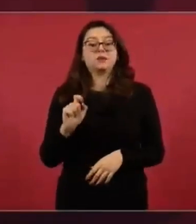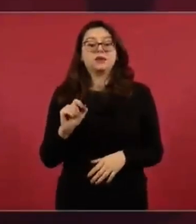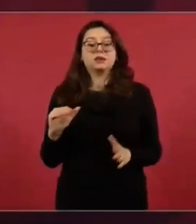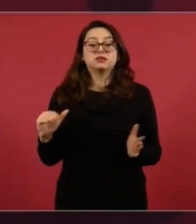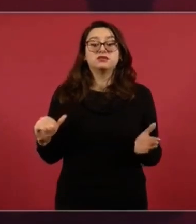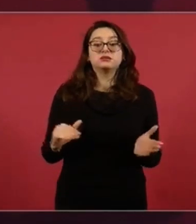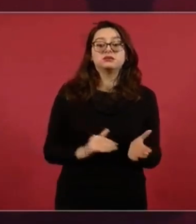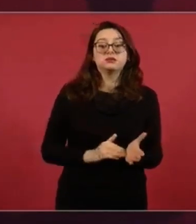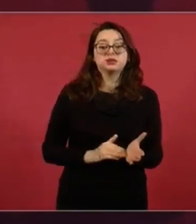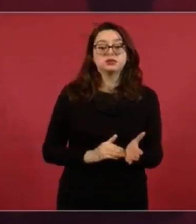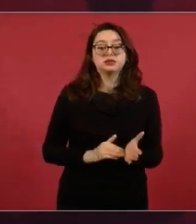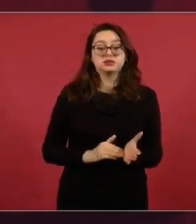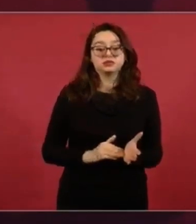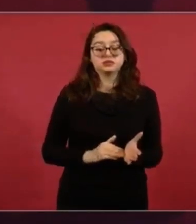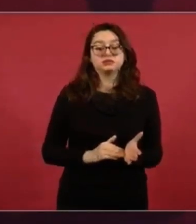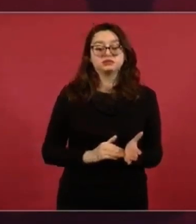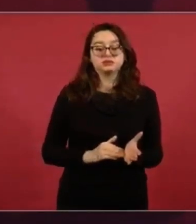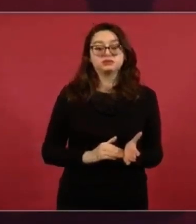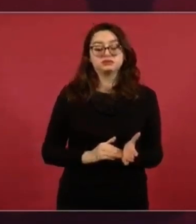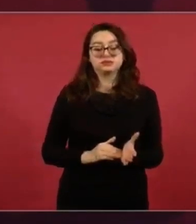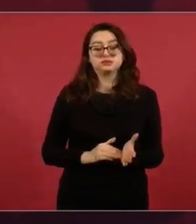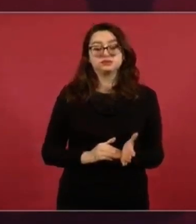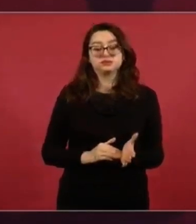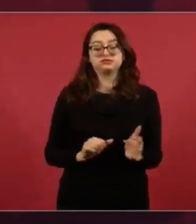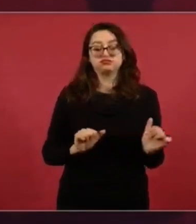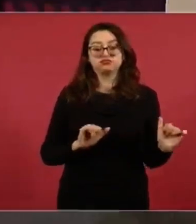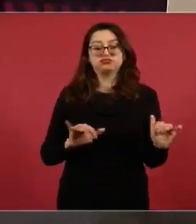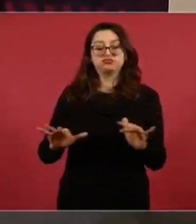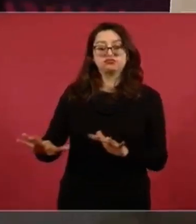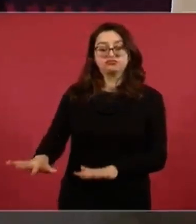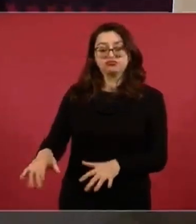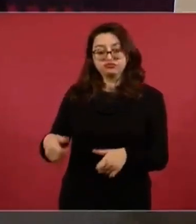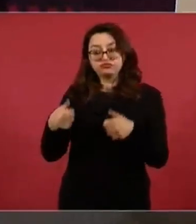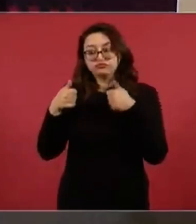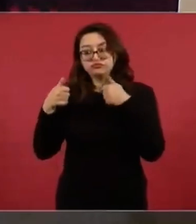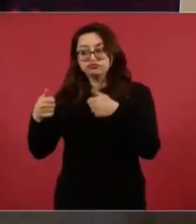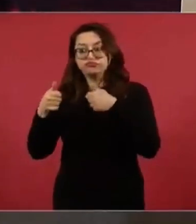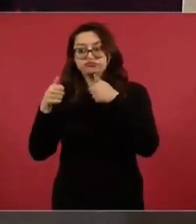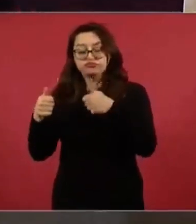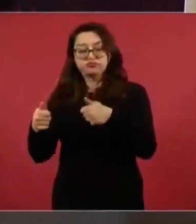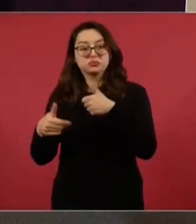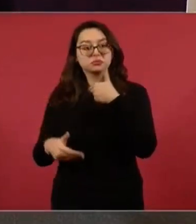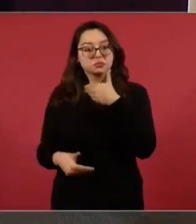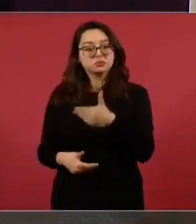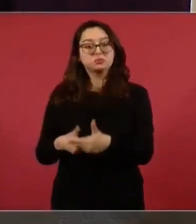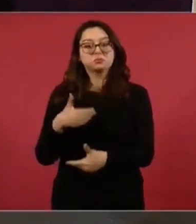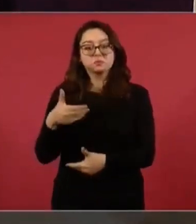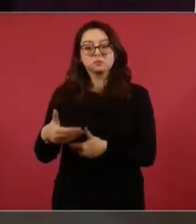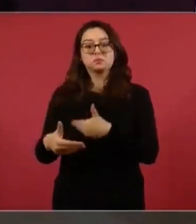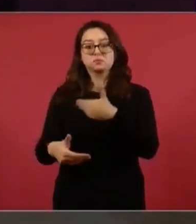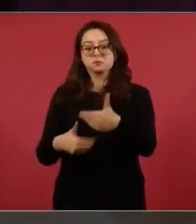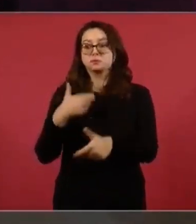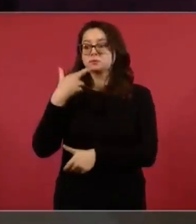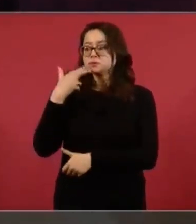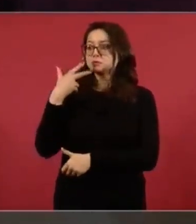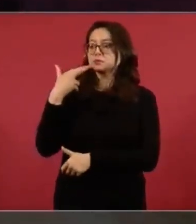elementos. Afortunadamente se está avanzando bien,